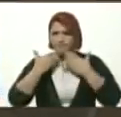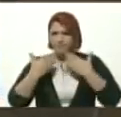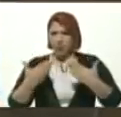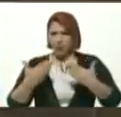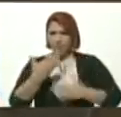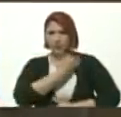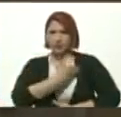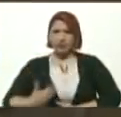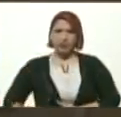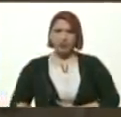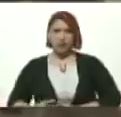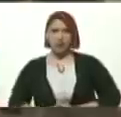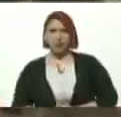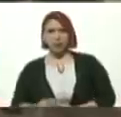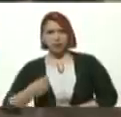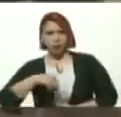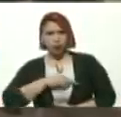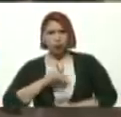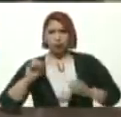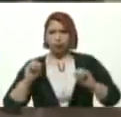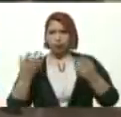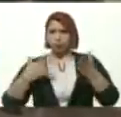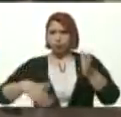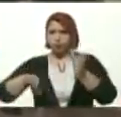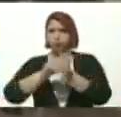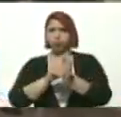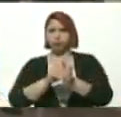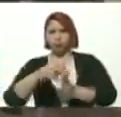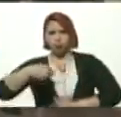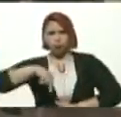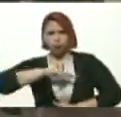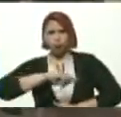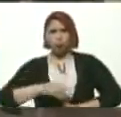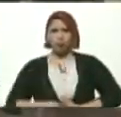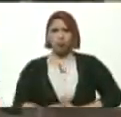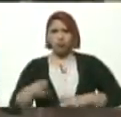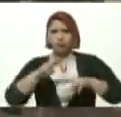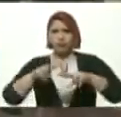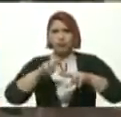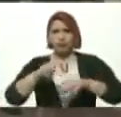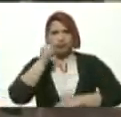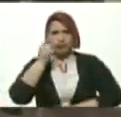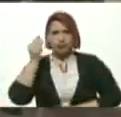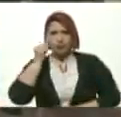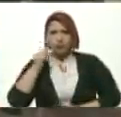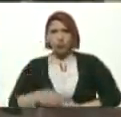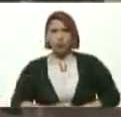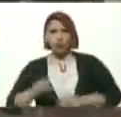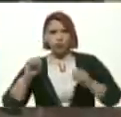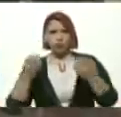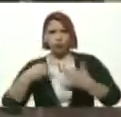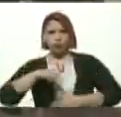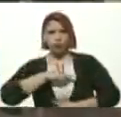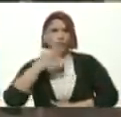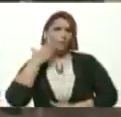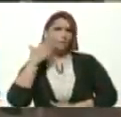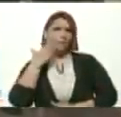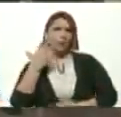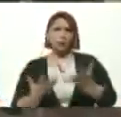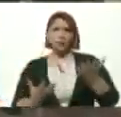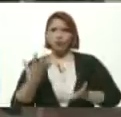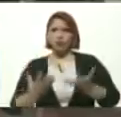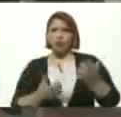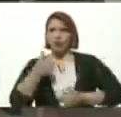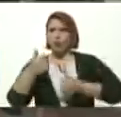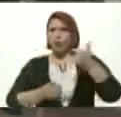Presidente Porque hemos reivindicado A nuestros niños Hemos reivindicado A nuestras madres cocineras Las cuales